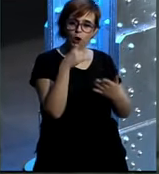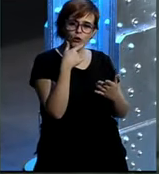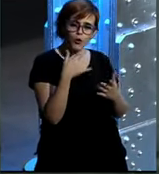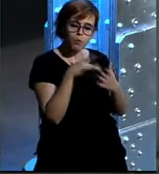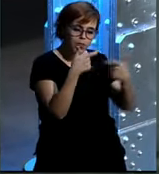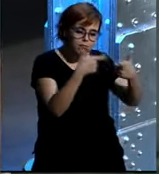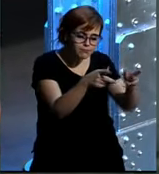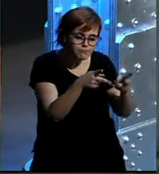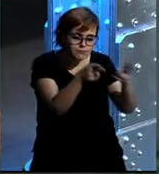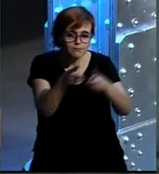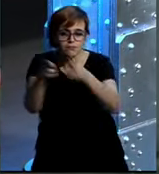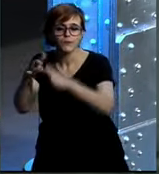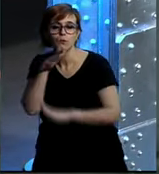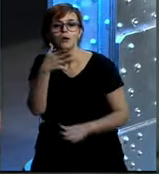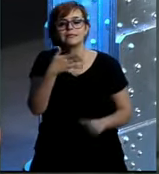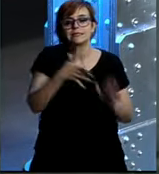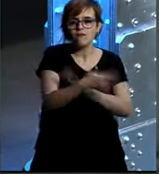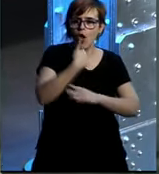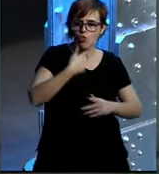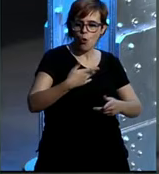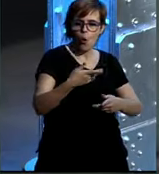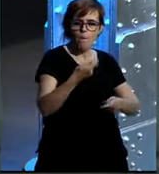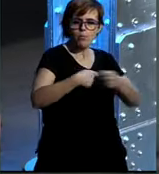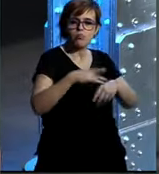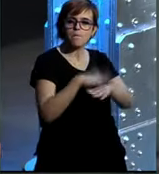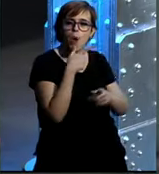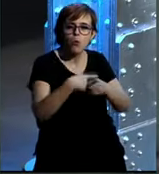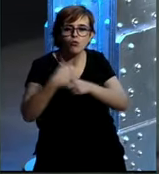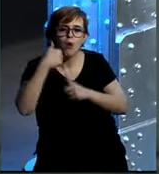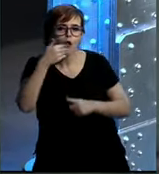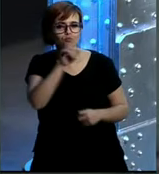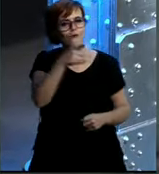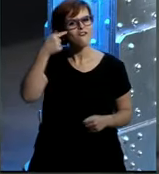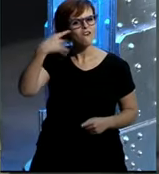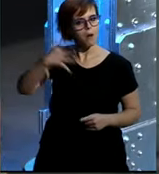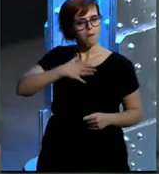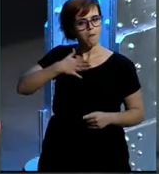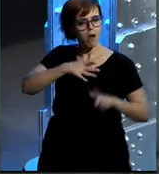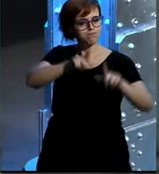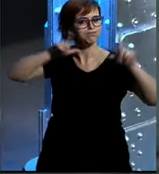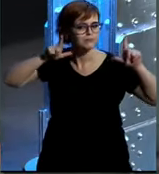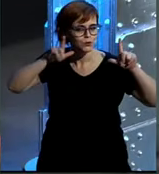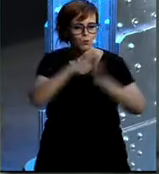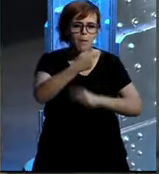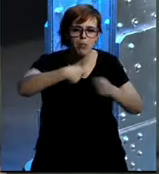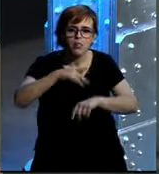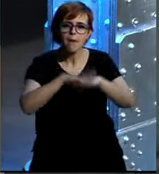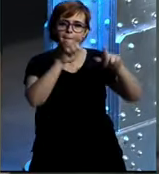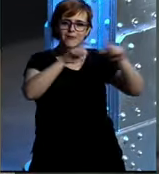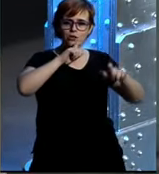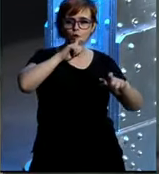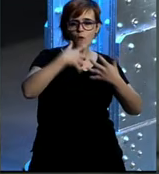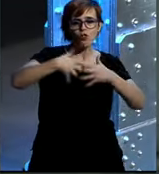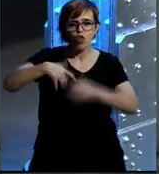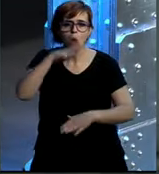y contarles, yo no vendo producto, pero sí vendo mi reputación en el sentido de que vendo lo que la compañía hace, cómo lo hace, por qué lo